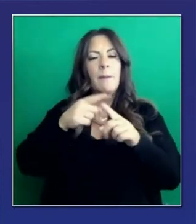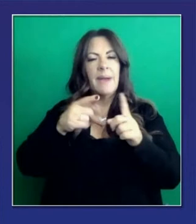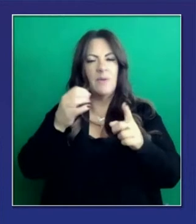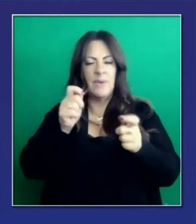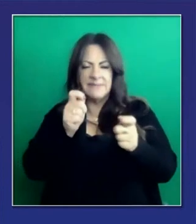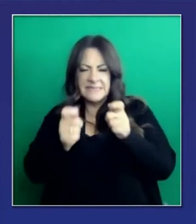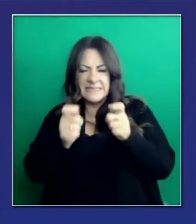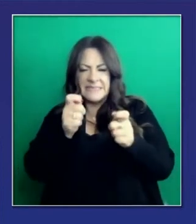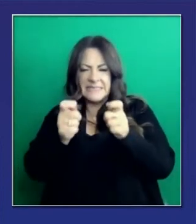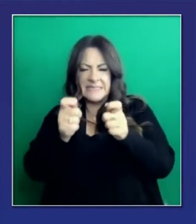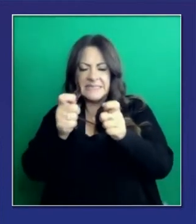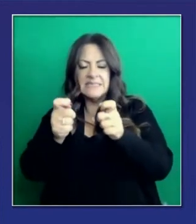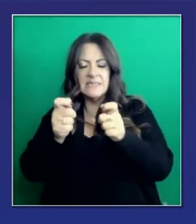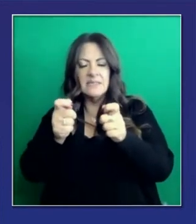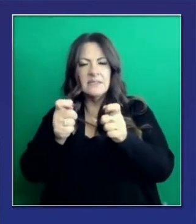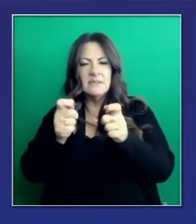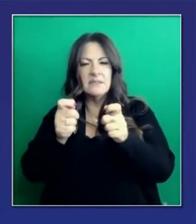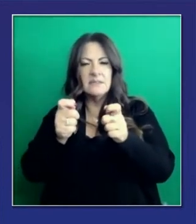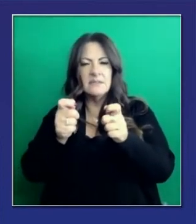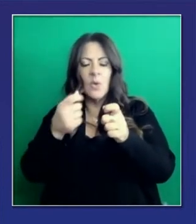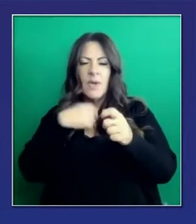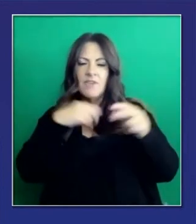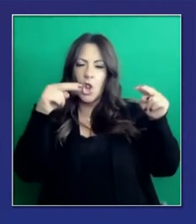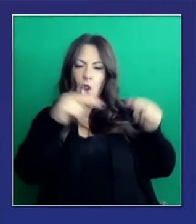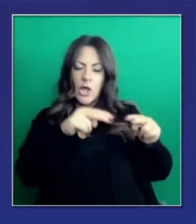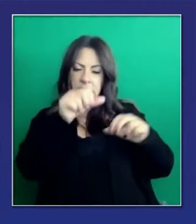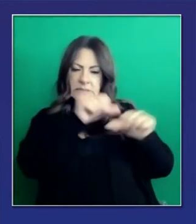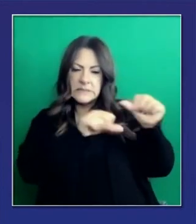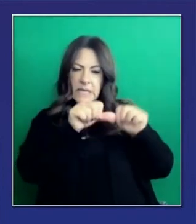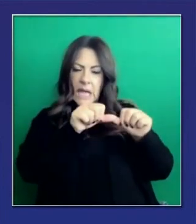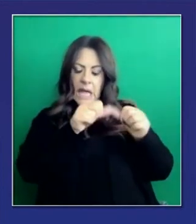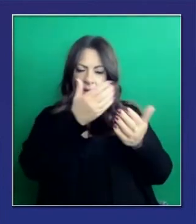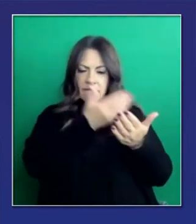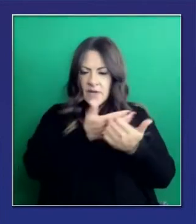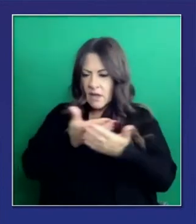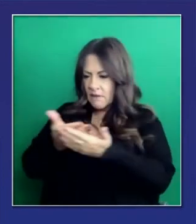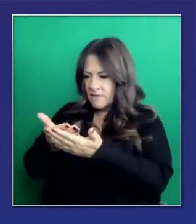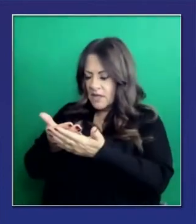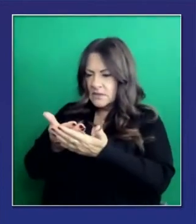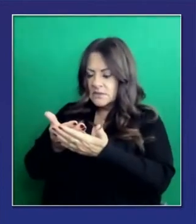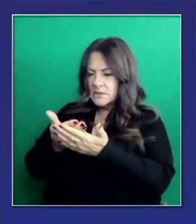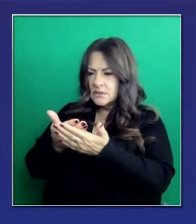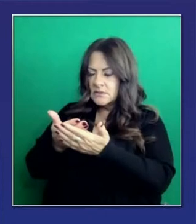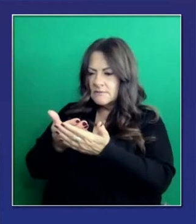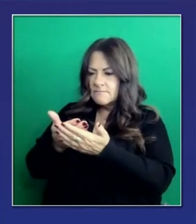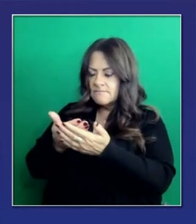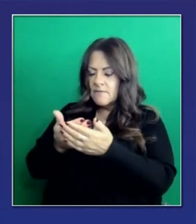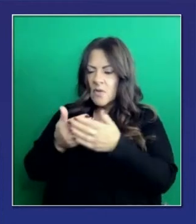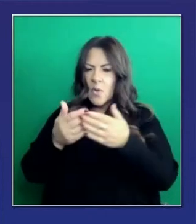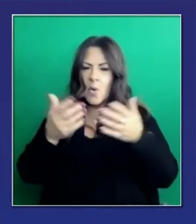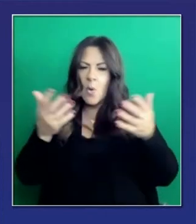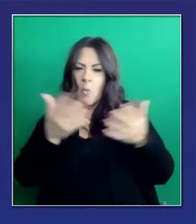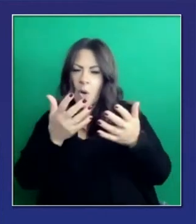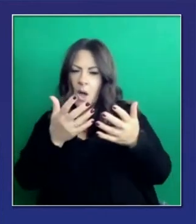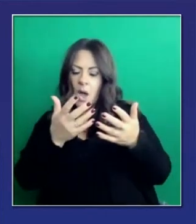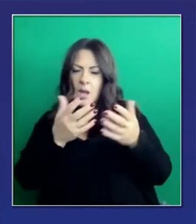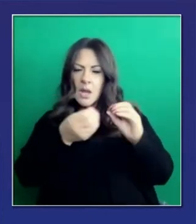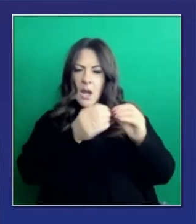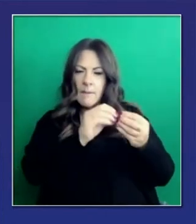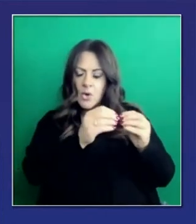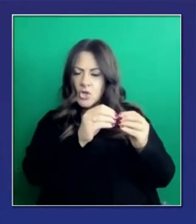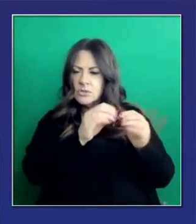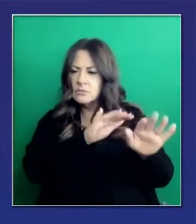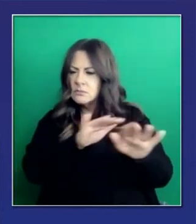haciendo ajustes constantemente, fijándonos en los hechos, en las variables, viendo las variancias,